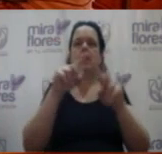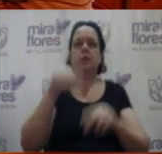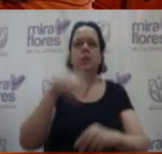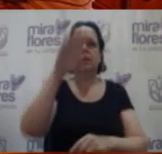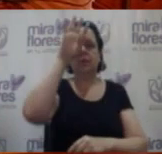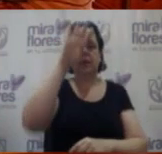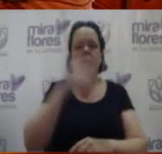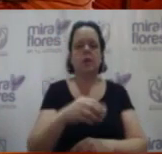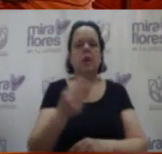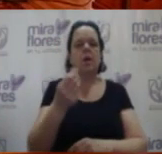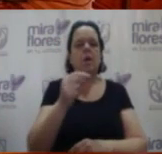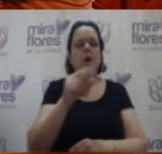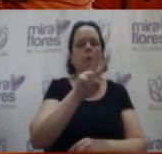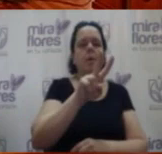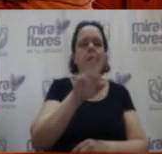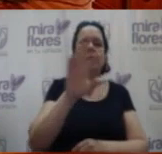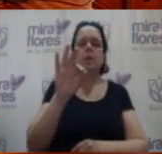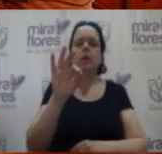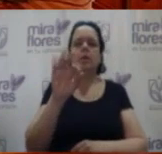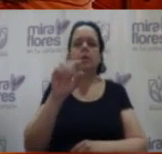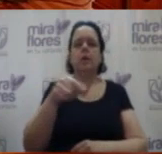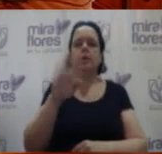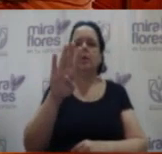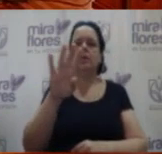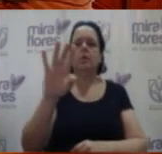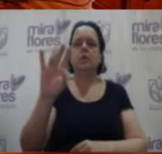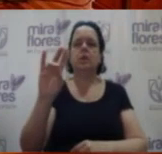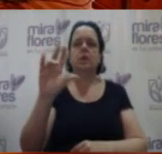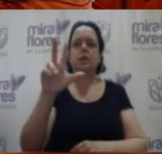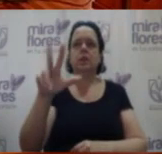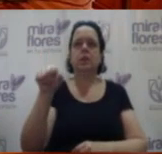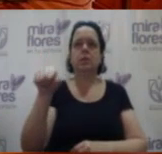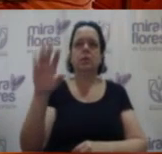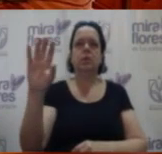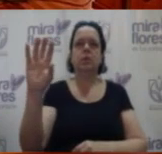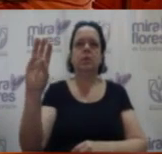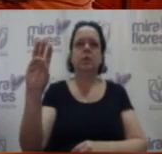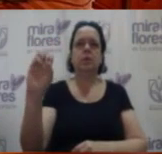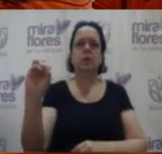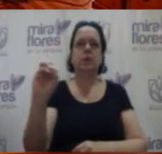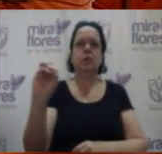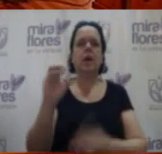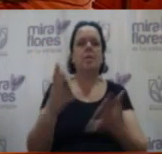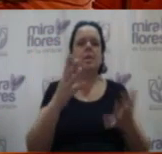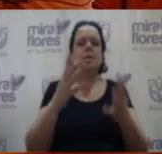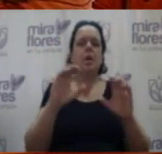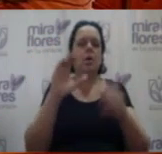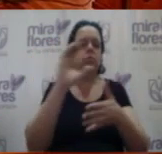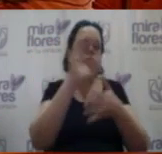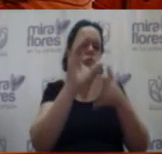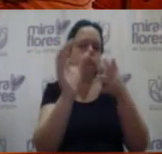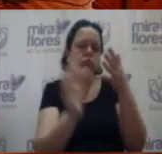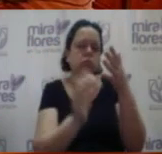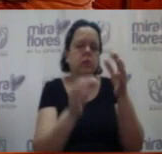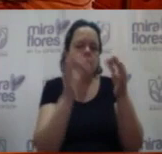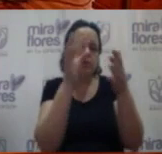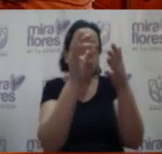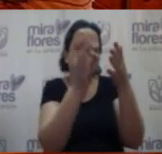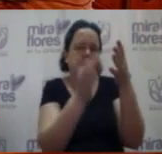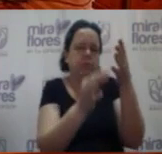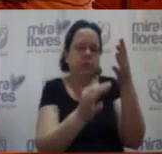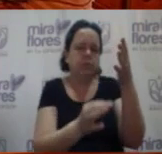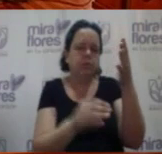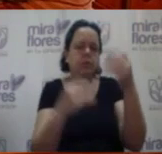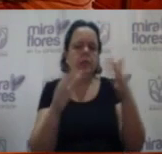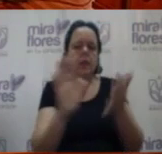cuyo valor asciende a veintinueve mil cuatrocientos setenta y tres con sesenta soles según las características y demás detalles que